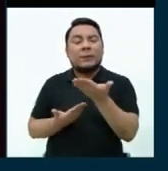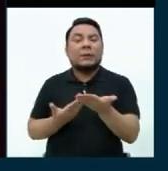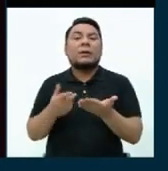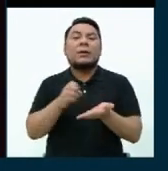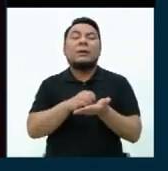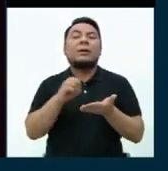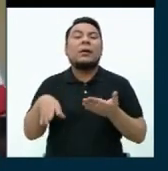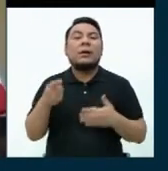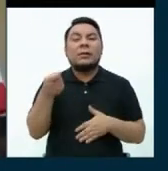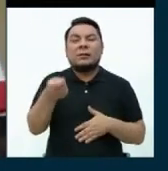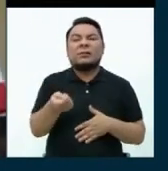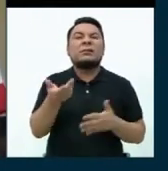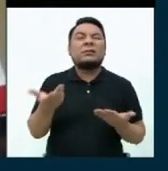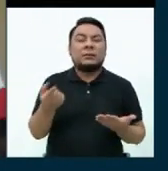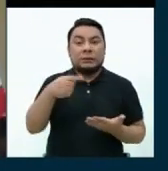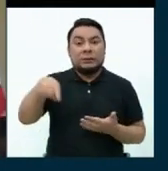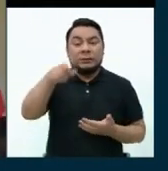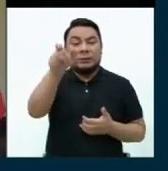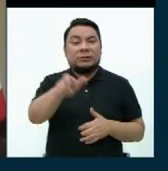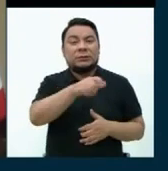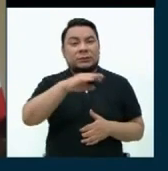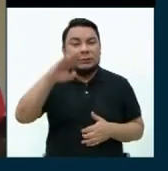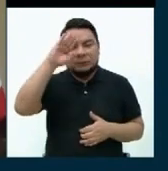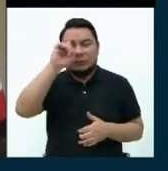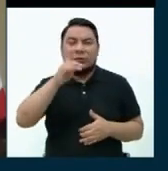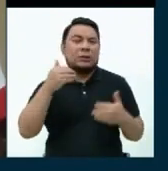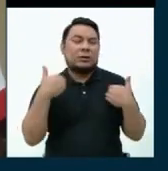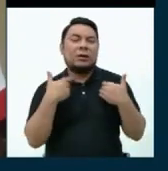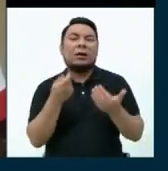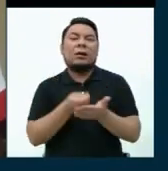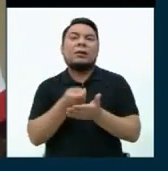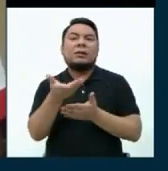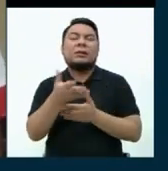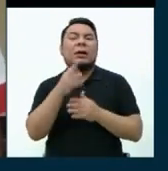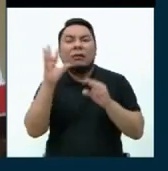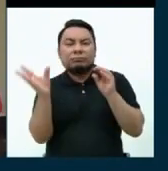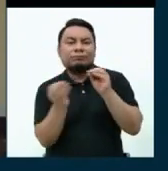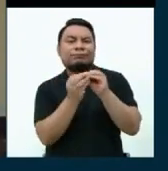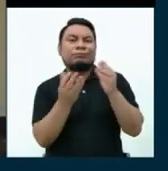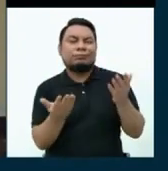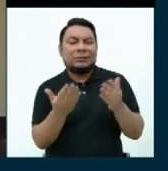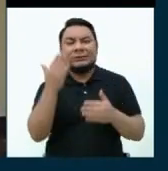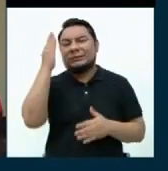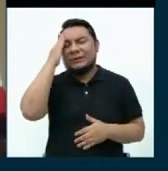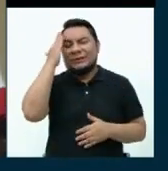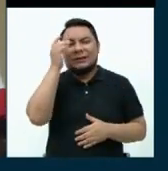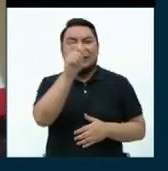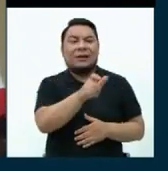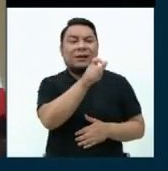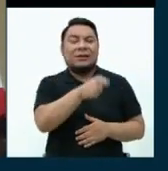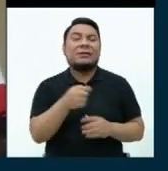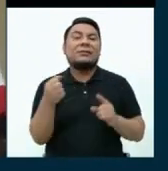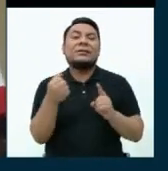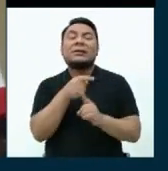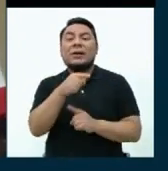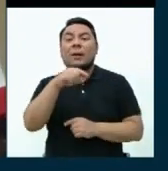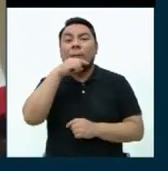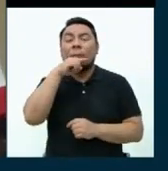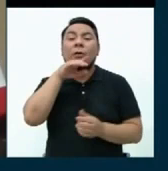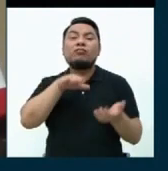gasto de bolsillo a fin de que los pacientes no tengan que realizar gastos extras. Sabemos que las víctimas de feminicidio